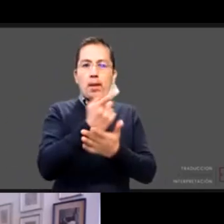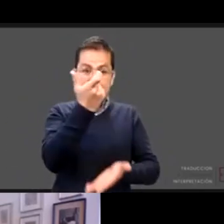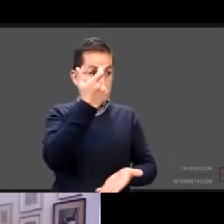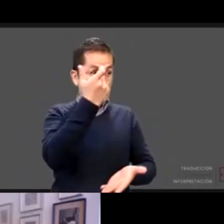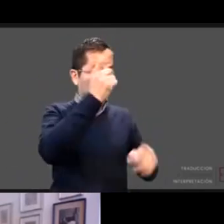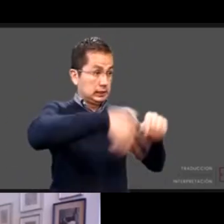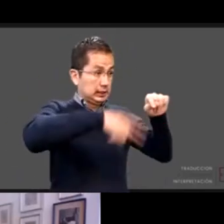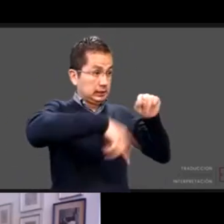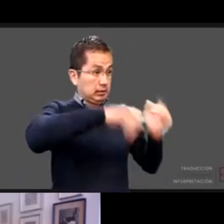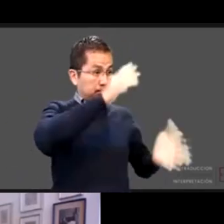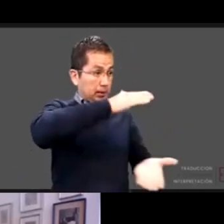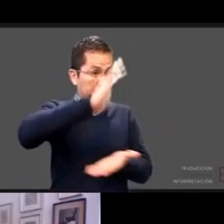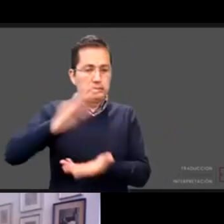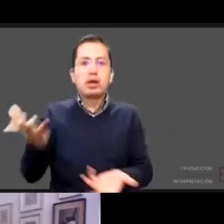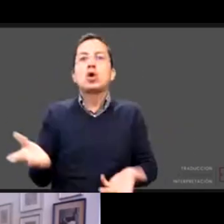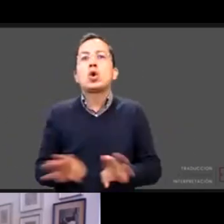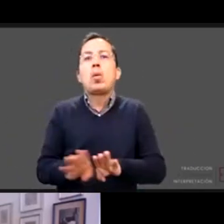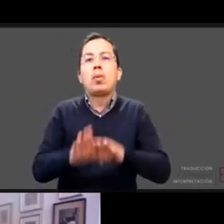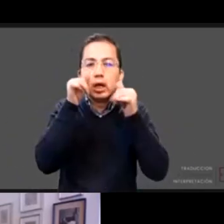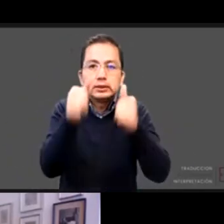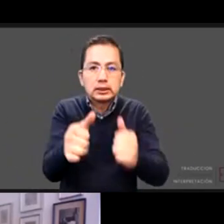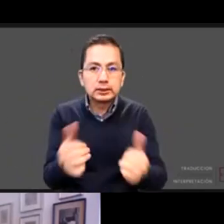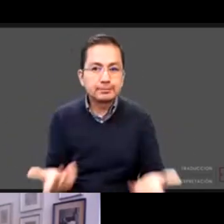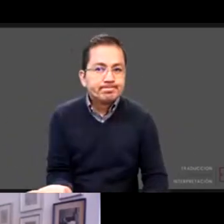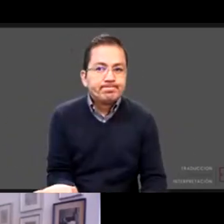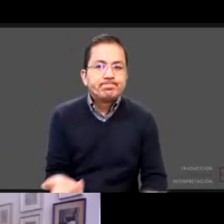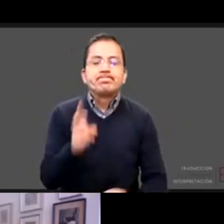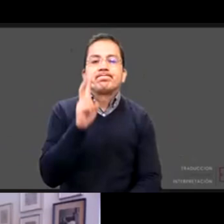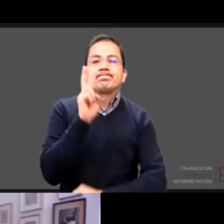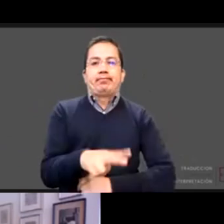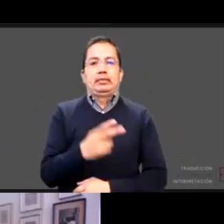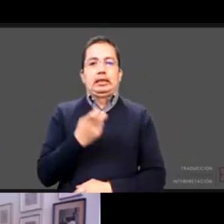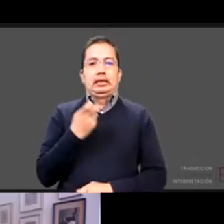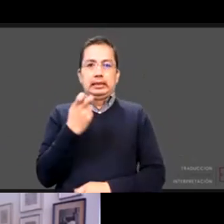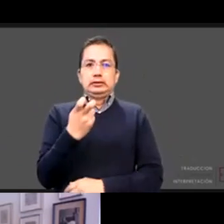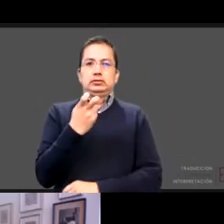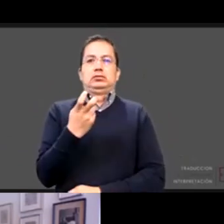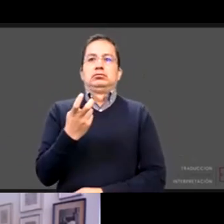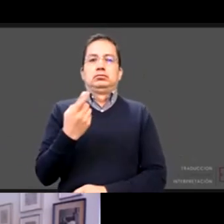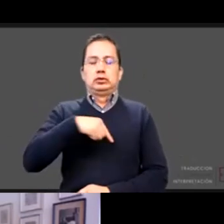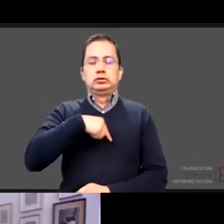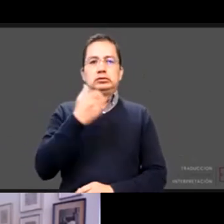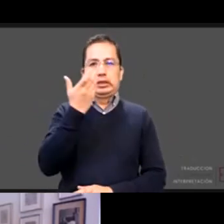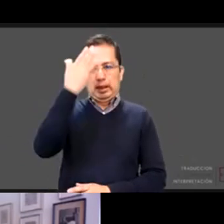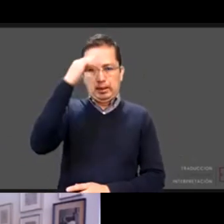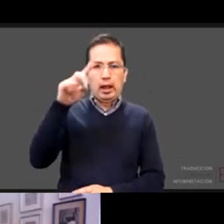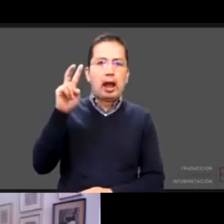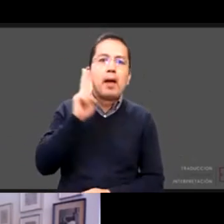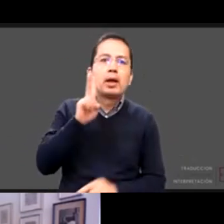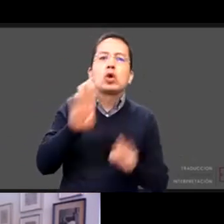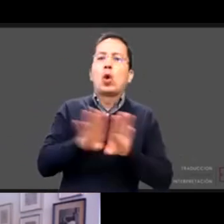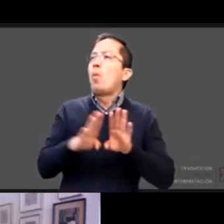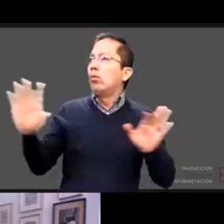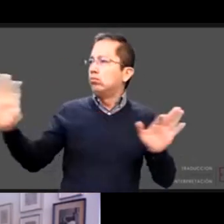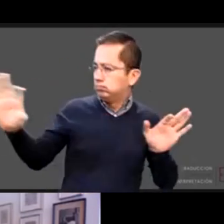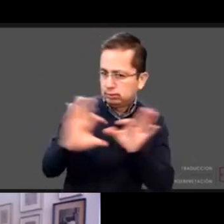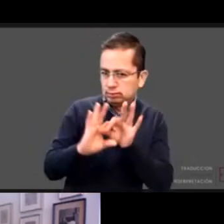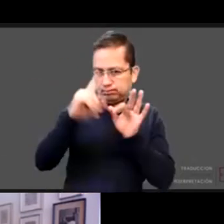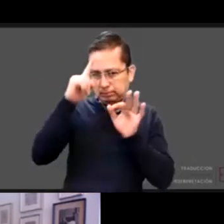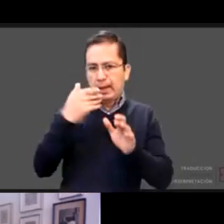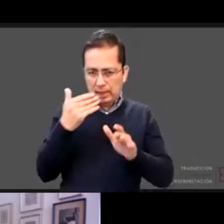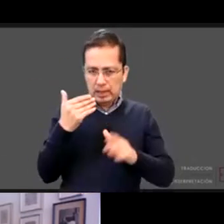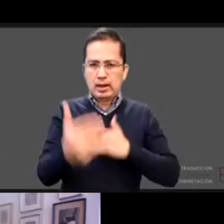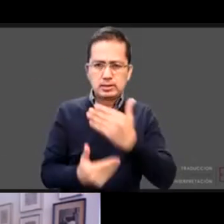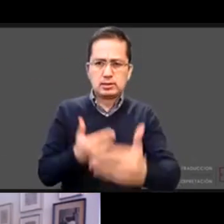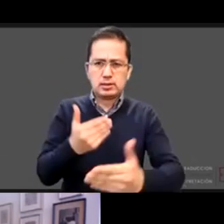articular? ¿no? es un poco poder tener esta congruencia y seguir para adelante con la estrategia que francamente está